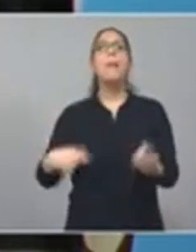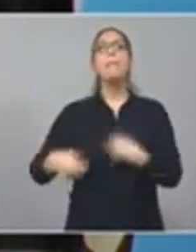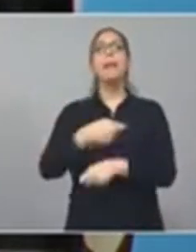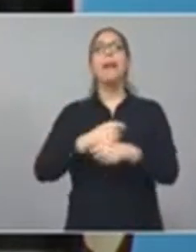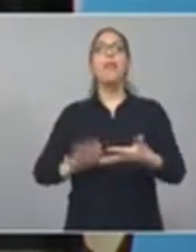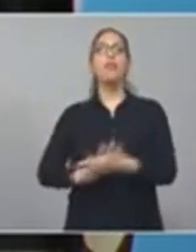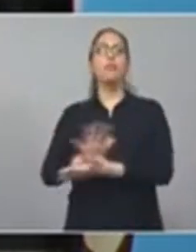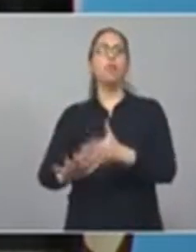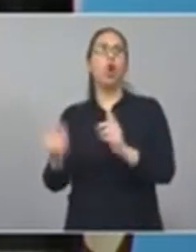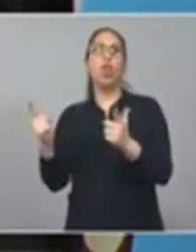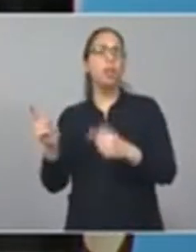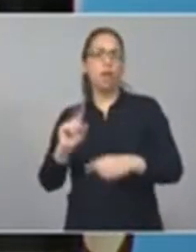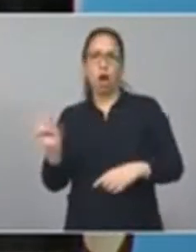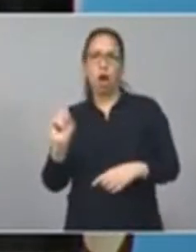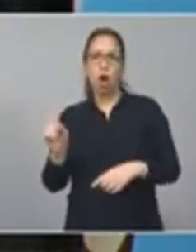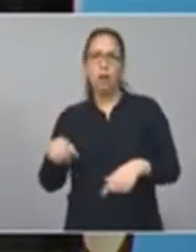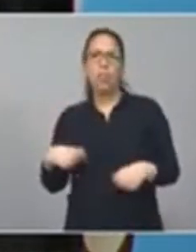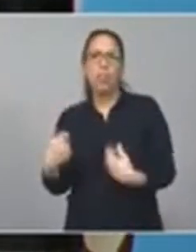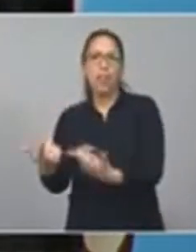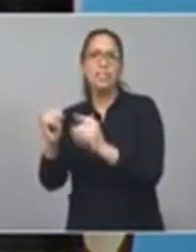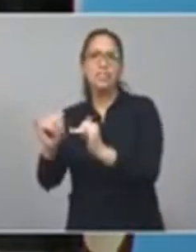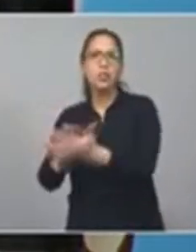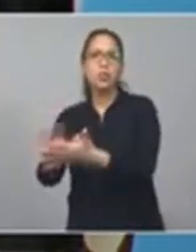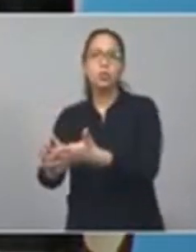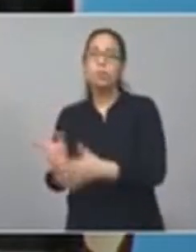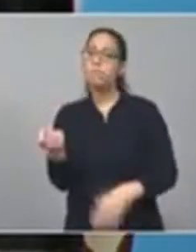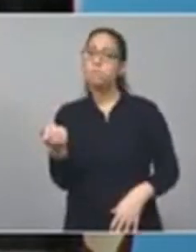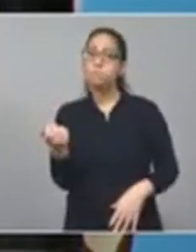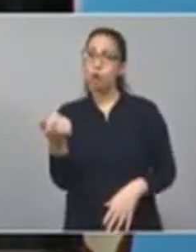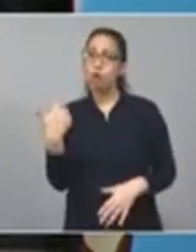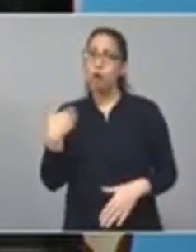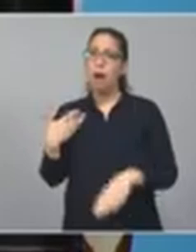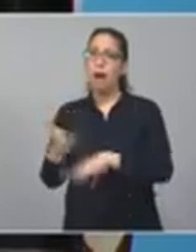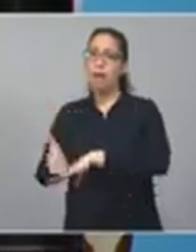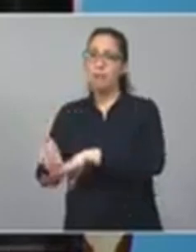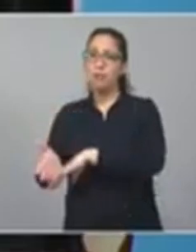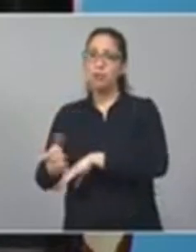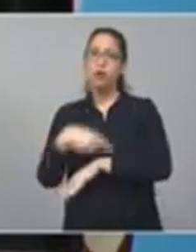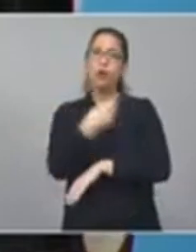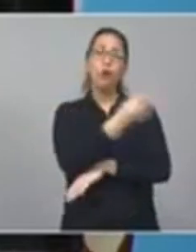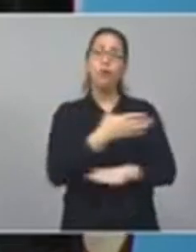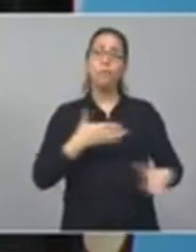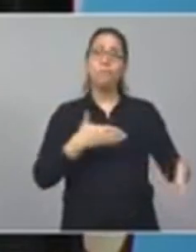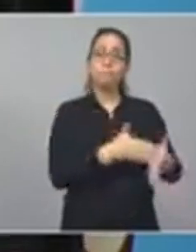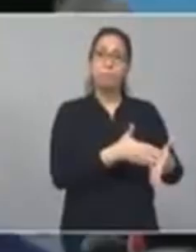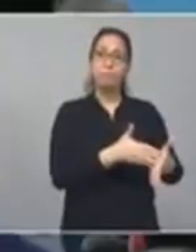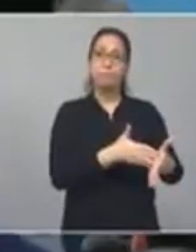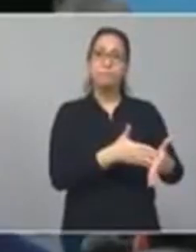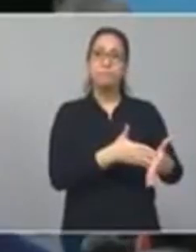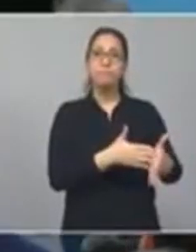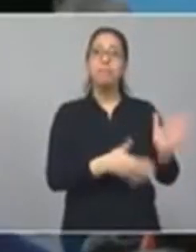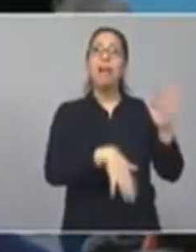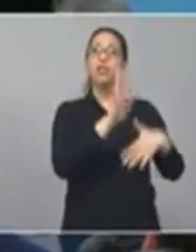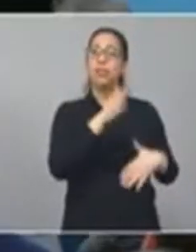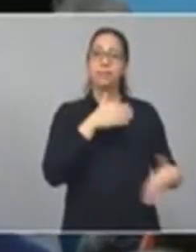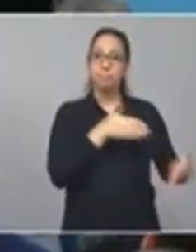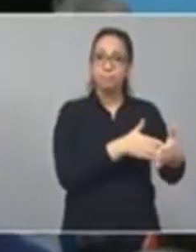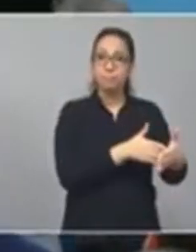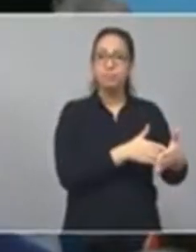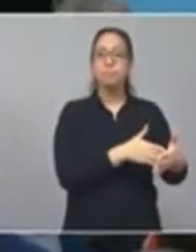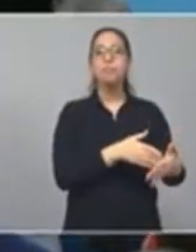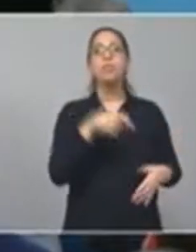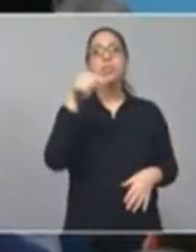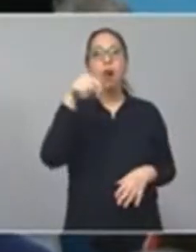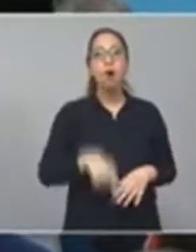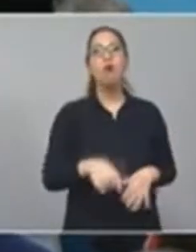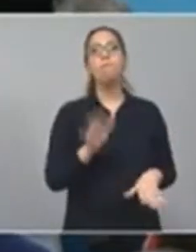lo que pasa es que lo resuelve para muy poquitos y a la gran mayoría la deja fuera. Así que hoy llevamos adelante un